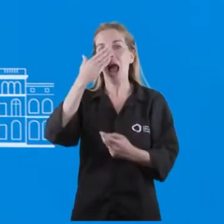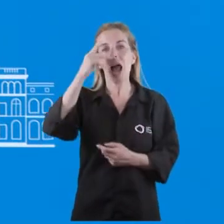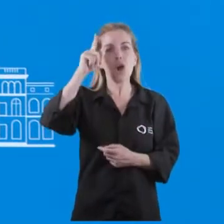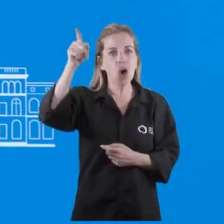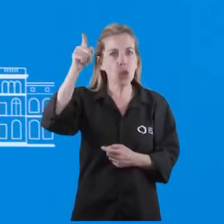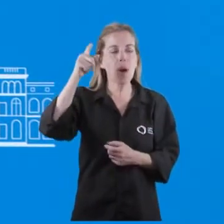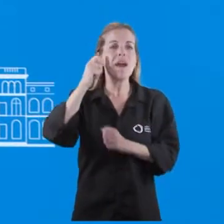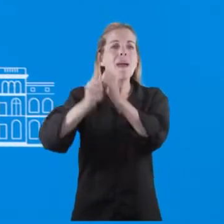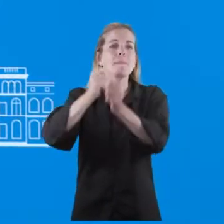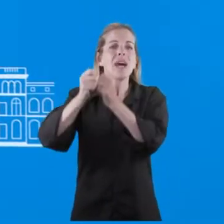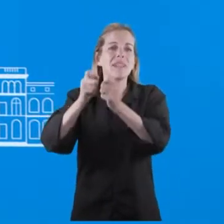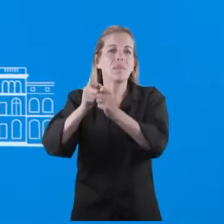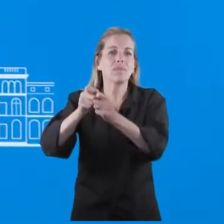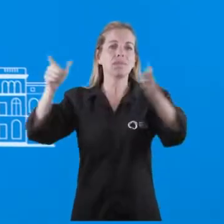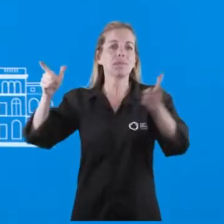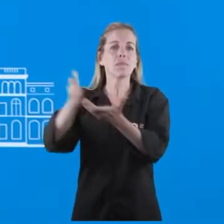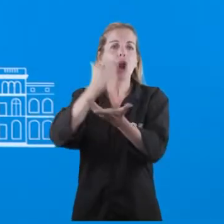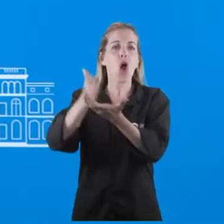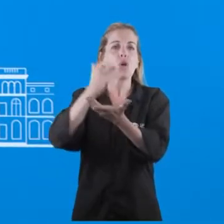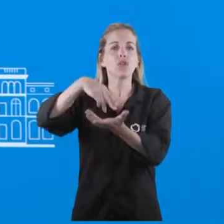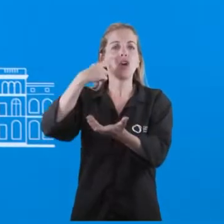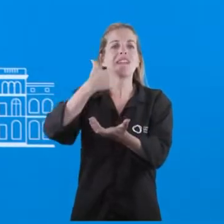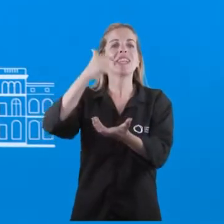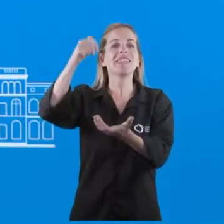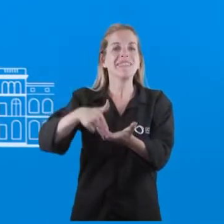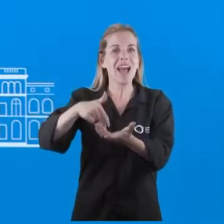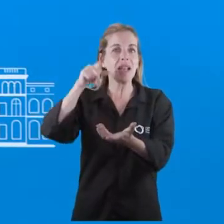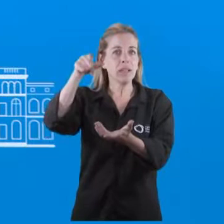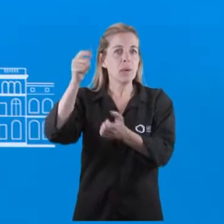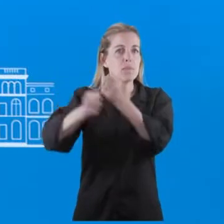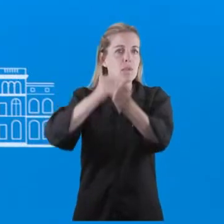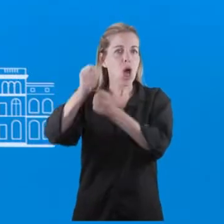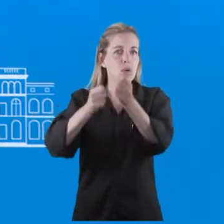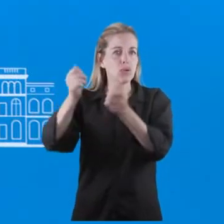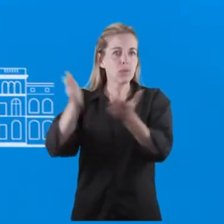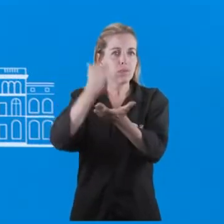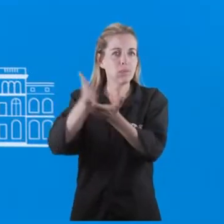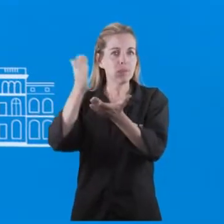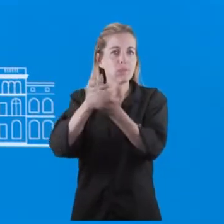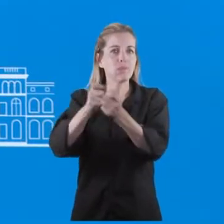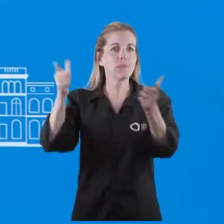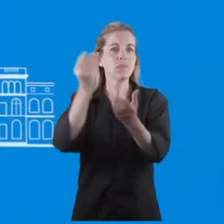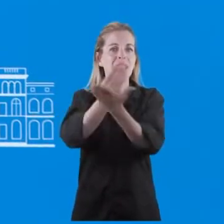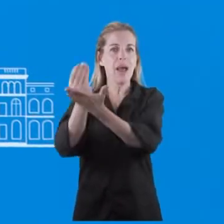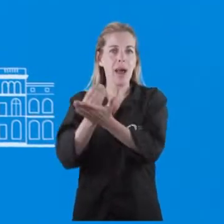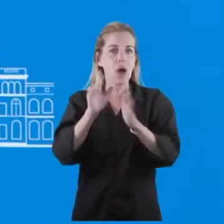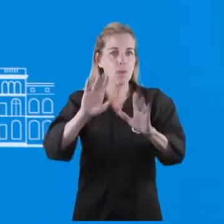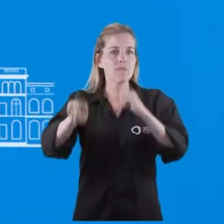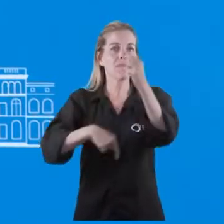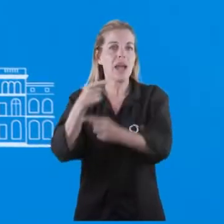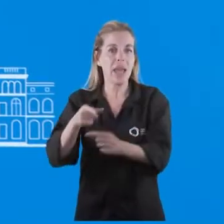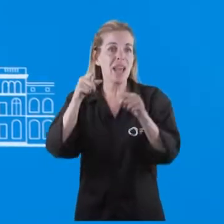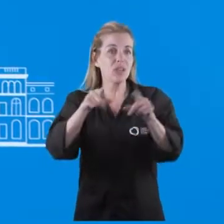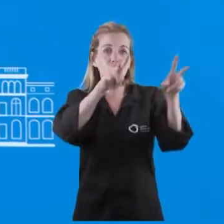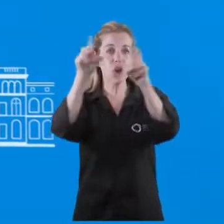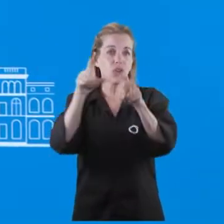crecimiento de su producción que implica también un crecimiento y una mayor generación de empleos, esos son los datos y esos son los temas en los cuales